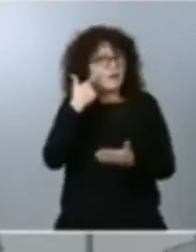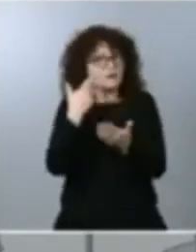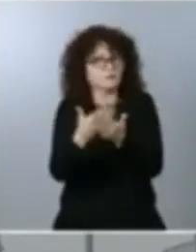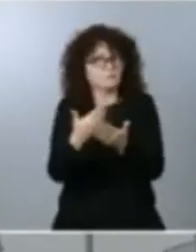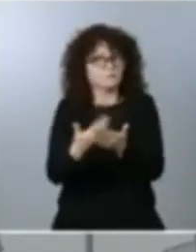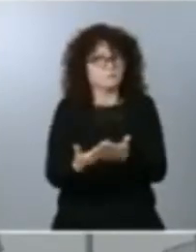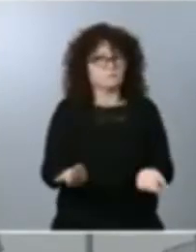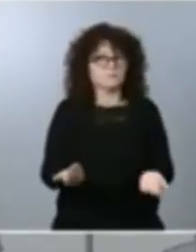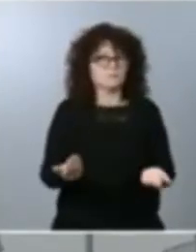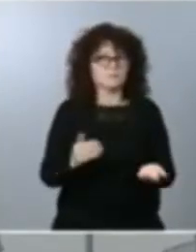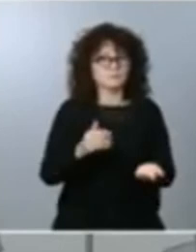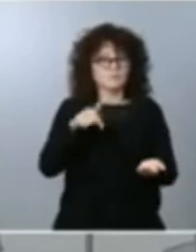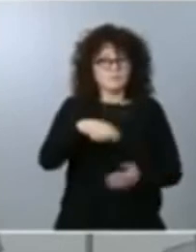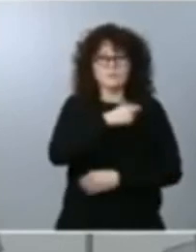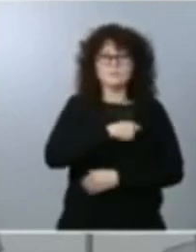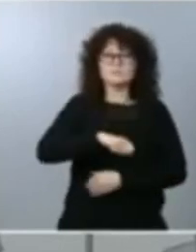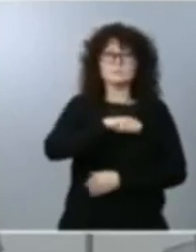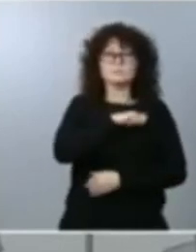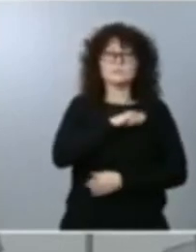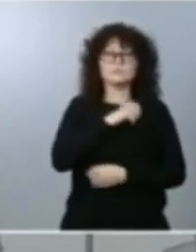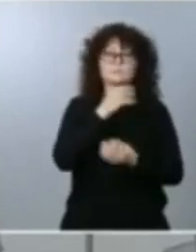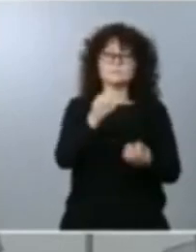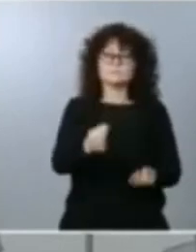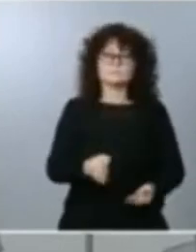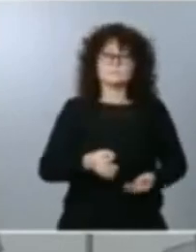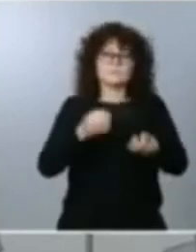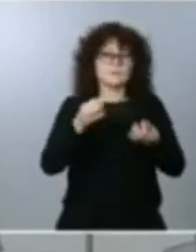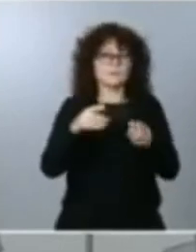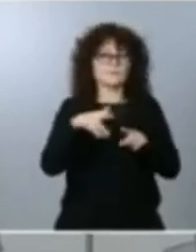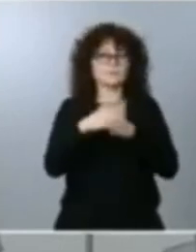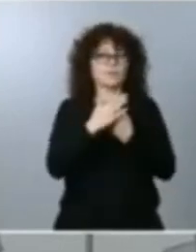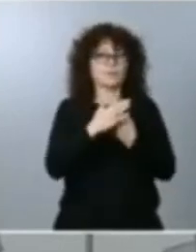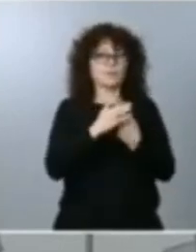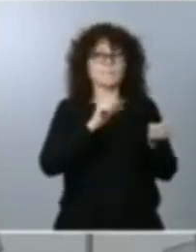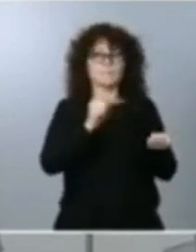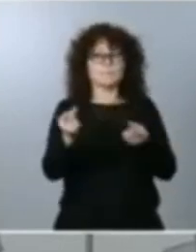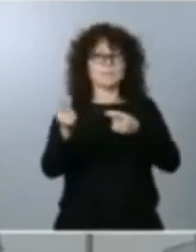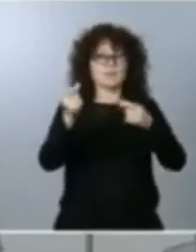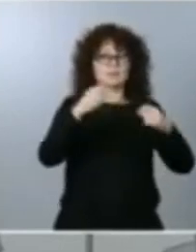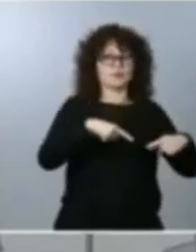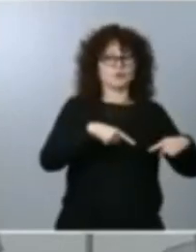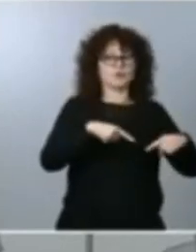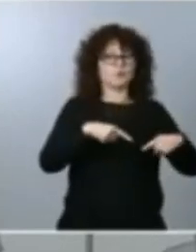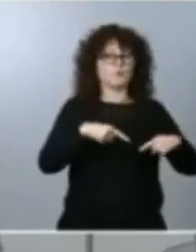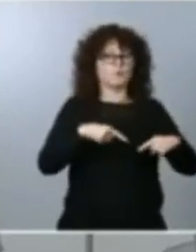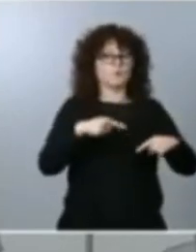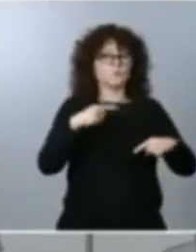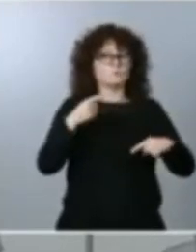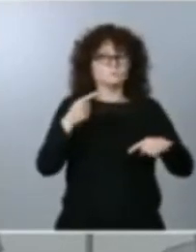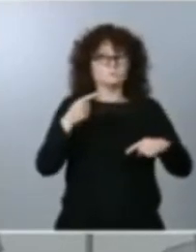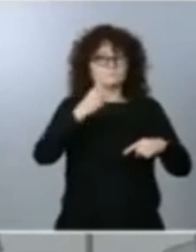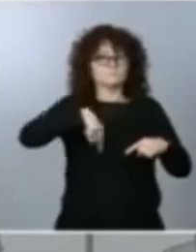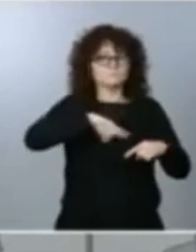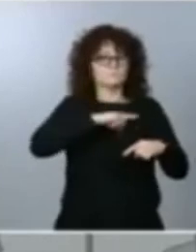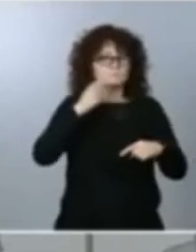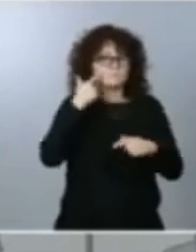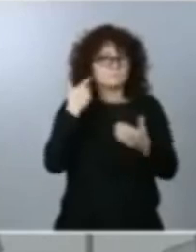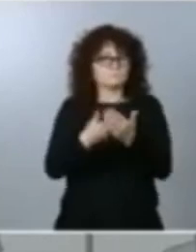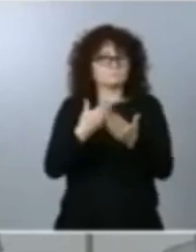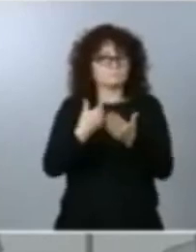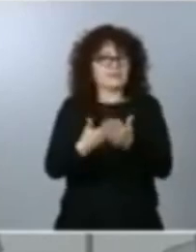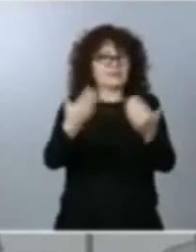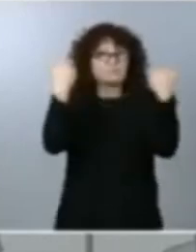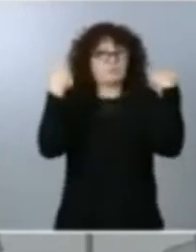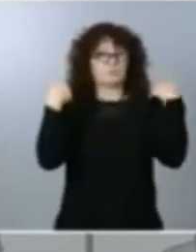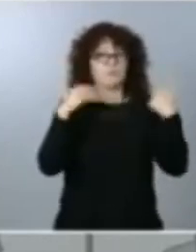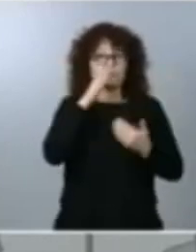España siempre ha mirado el fenómeno migratorio como un fenómeno en el que tenemos que demostrar corresponsabilidad porque aquellos países de tránsito ya sea